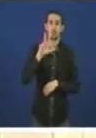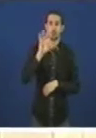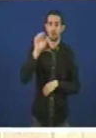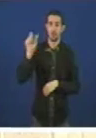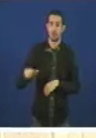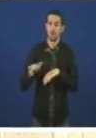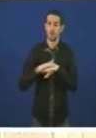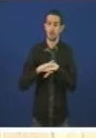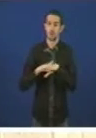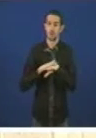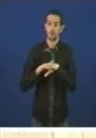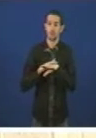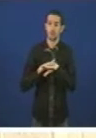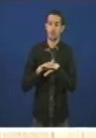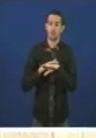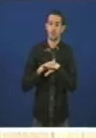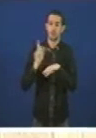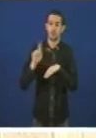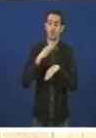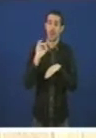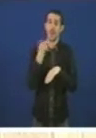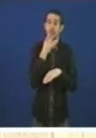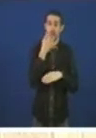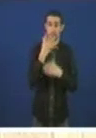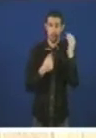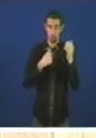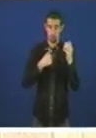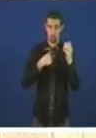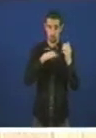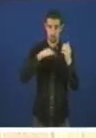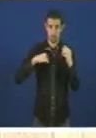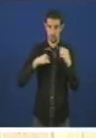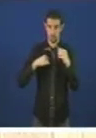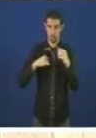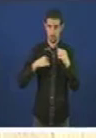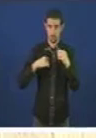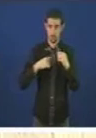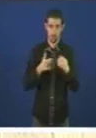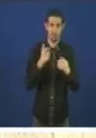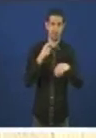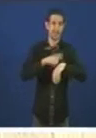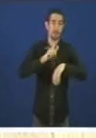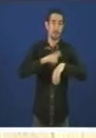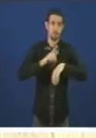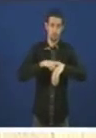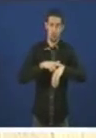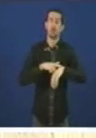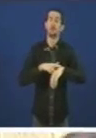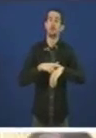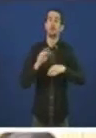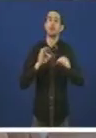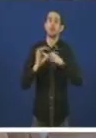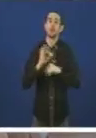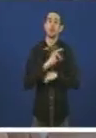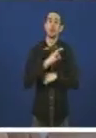Disculpe Pidolle disculpas tamén por o erro foi un fallo meu que non haber marcado o tempo Turno de réplica señor Blanco